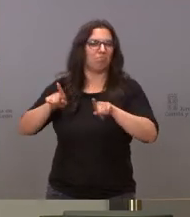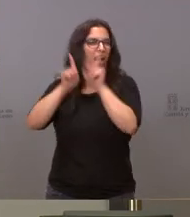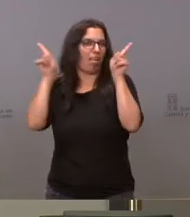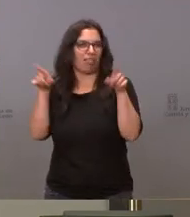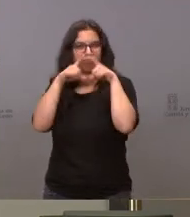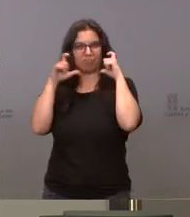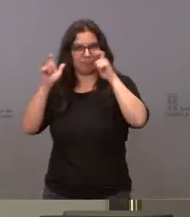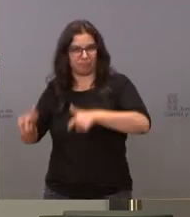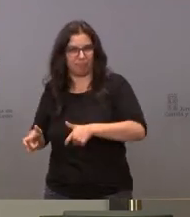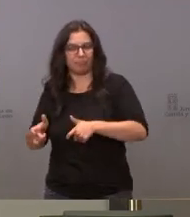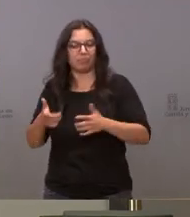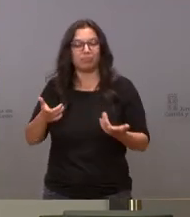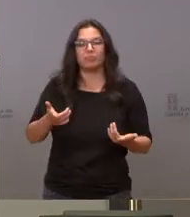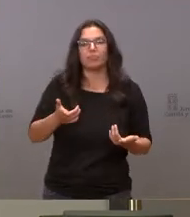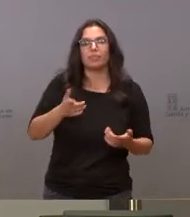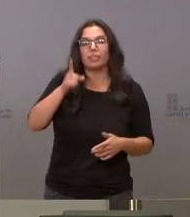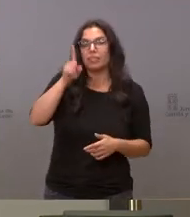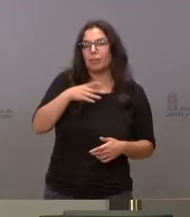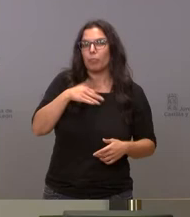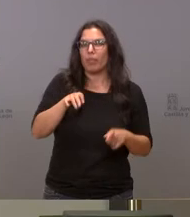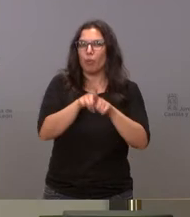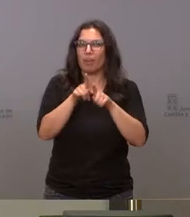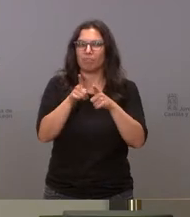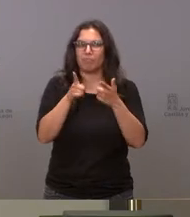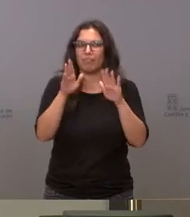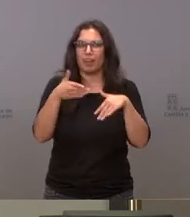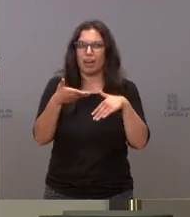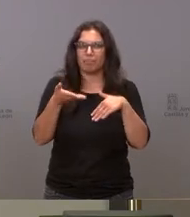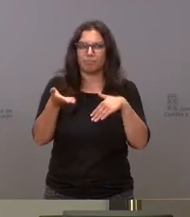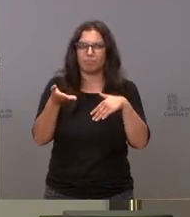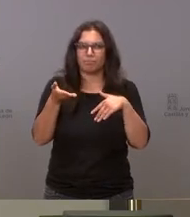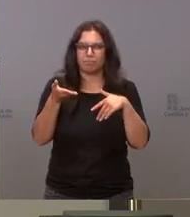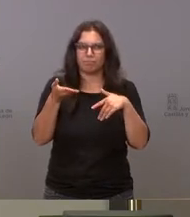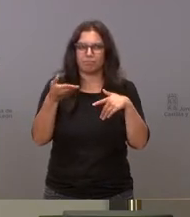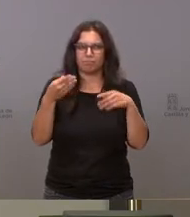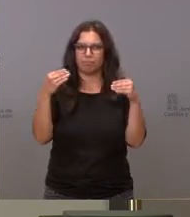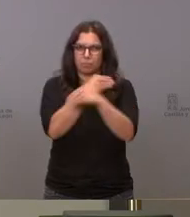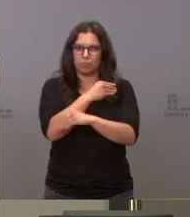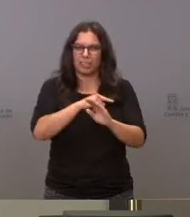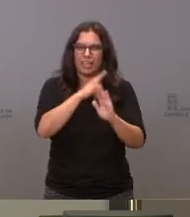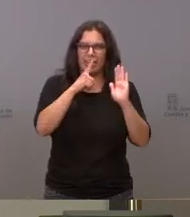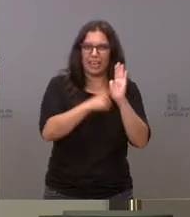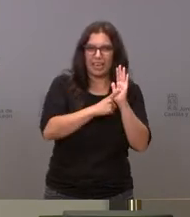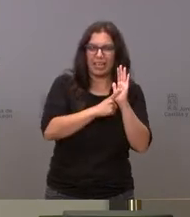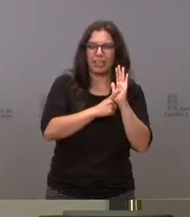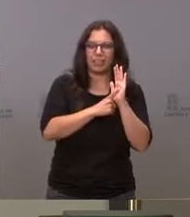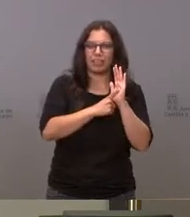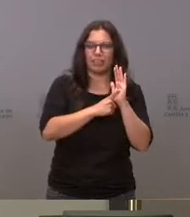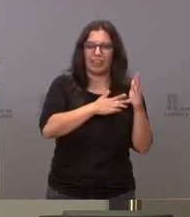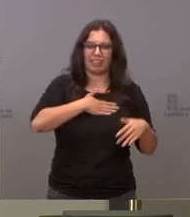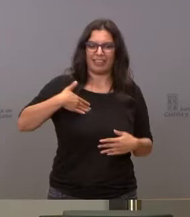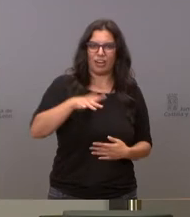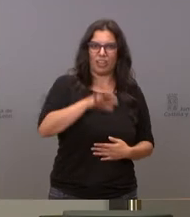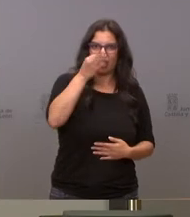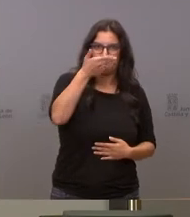existir cierto solapamiento o choque entre la ley orgánica de la autonasia y el proyecto de ley de pueblos